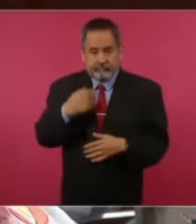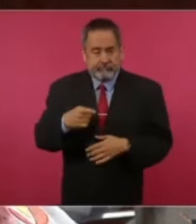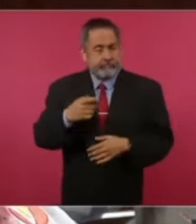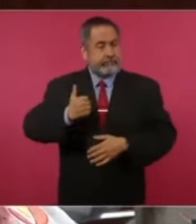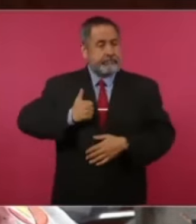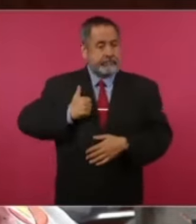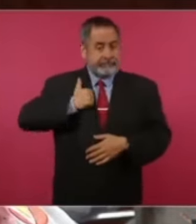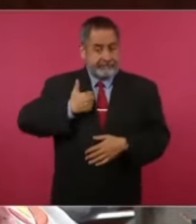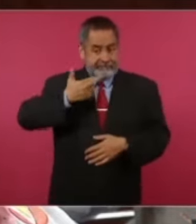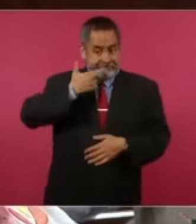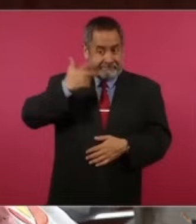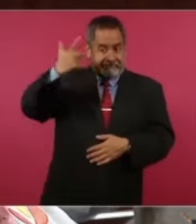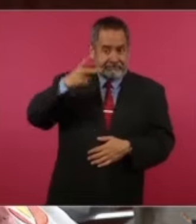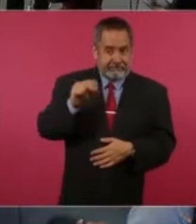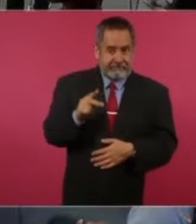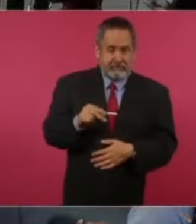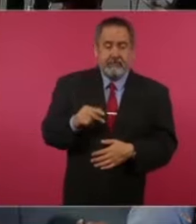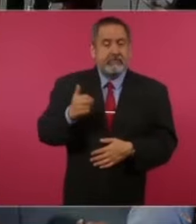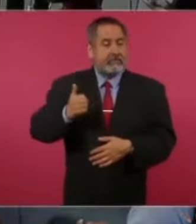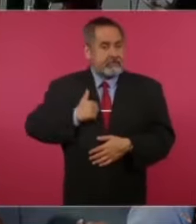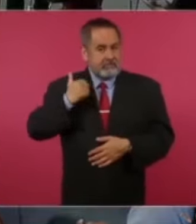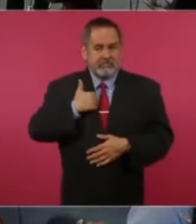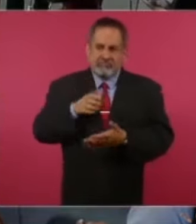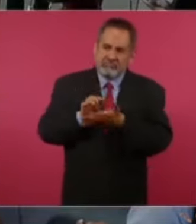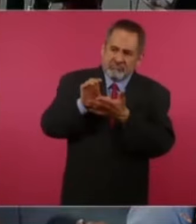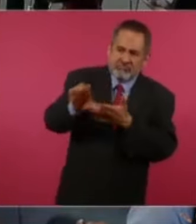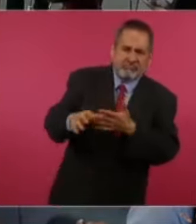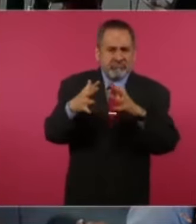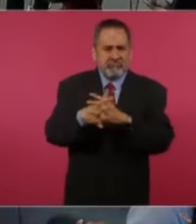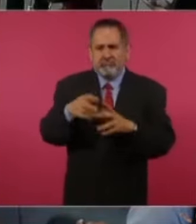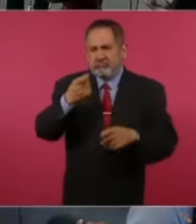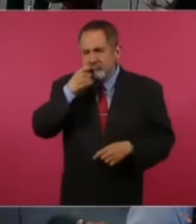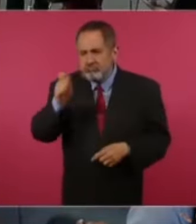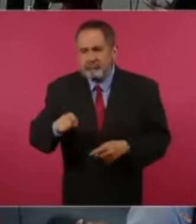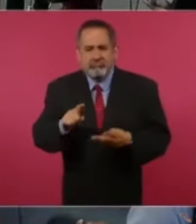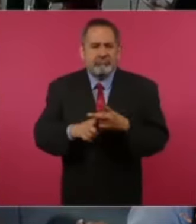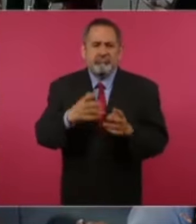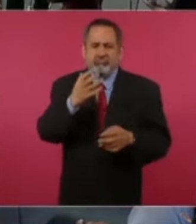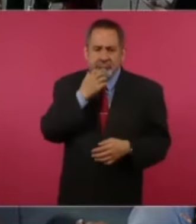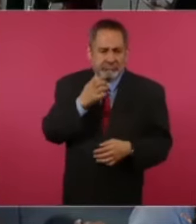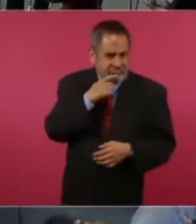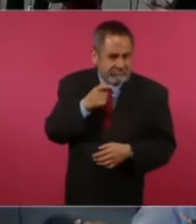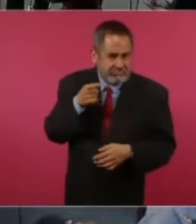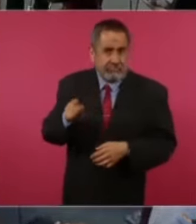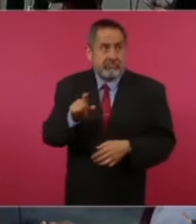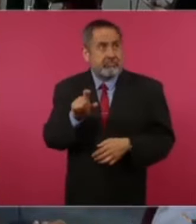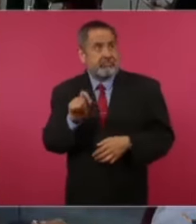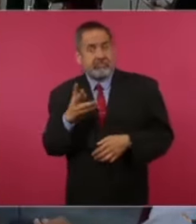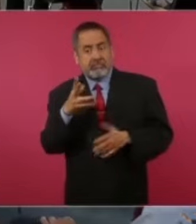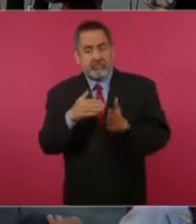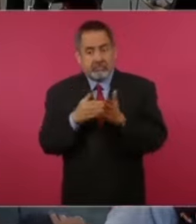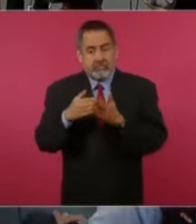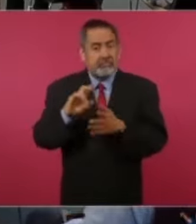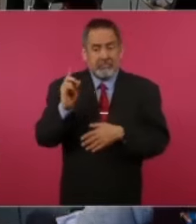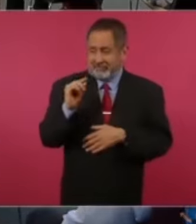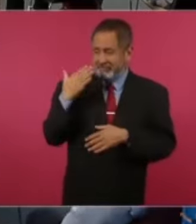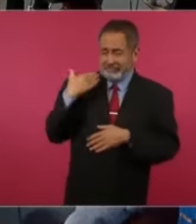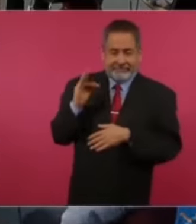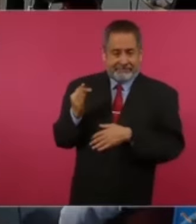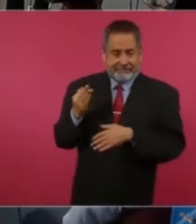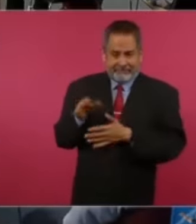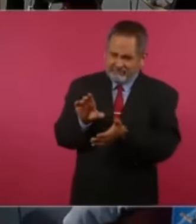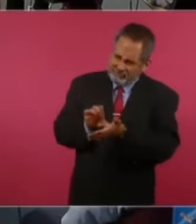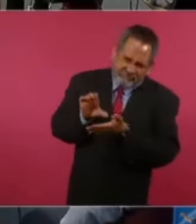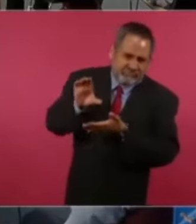algún día vea muchos de los ecuatorianos que a de hoy se están yendo, los miles y miles que se están yendo, diciendo, ahora sí tenemos un ecuador diferente, vamos a regresar, porque